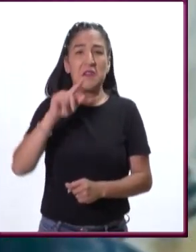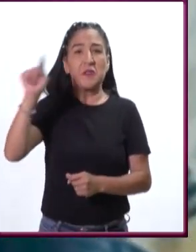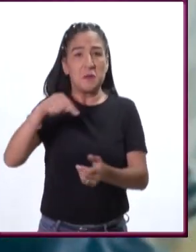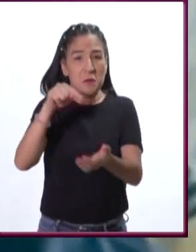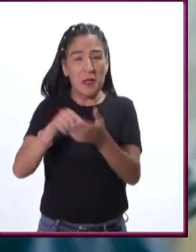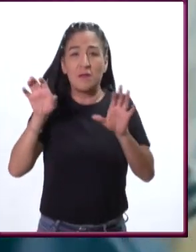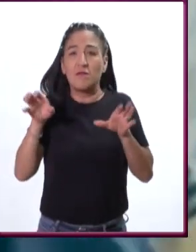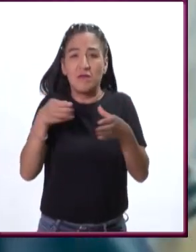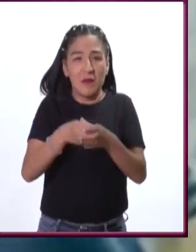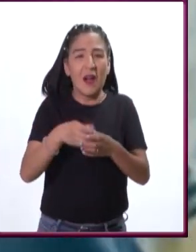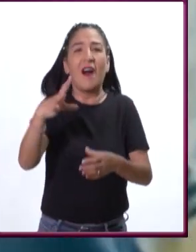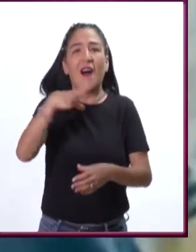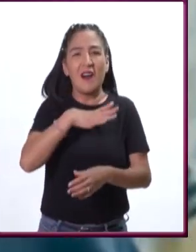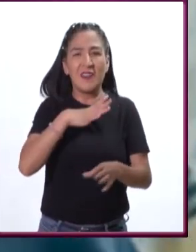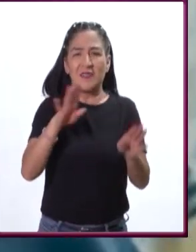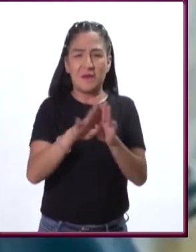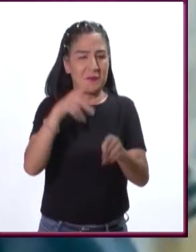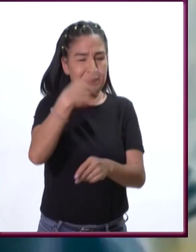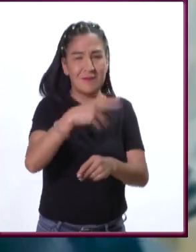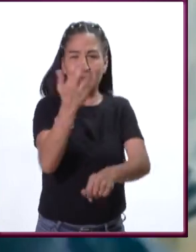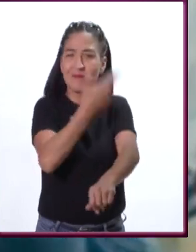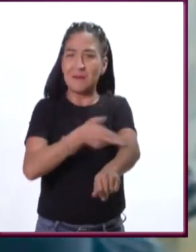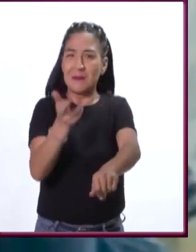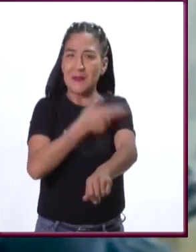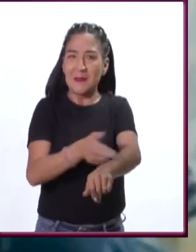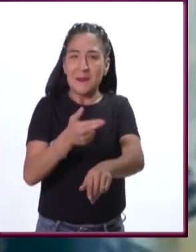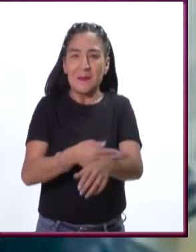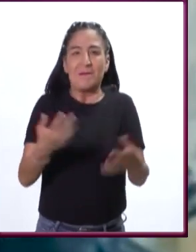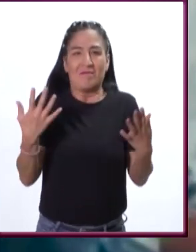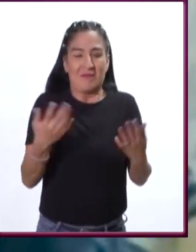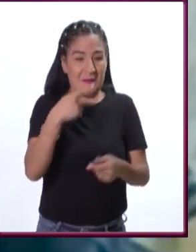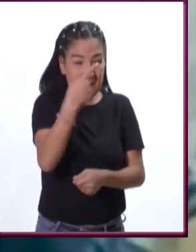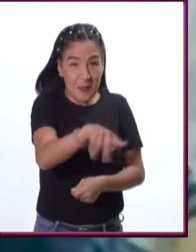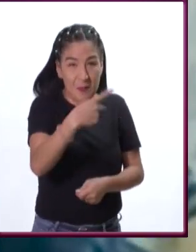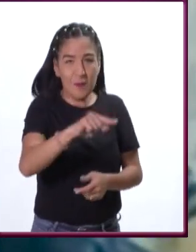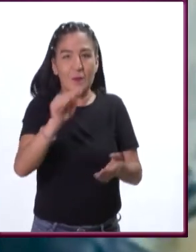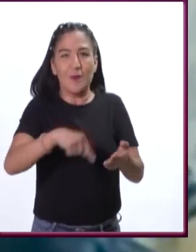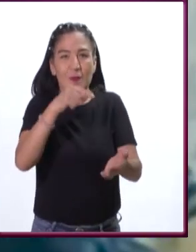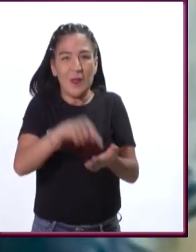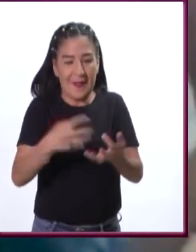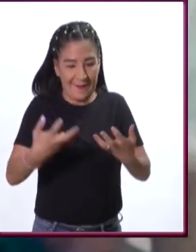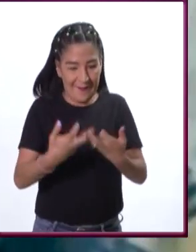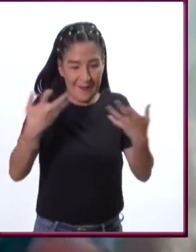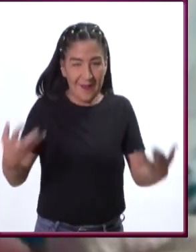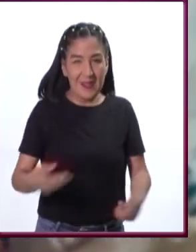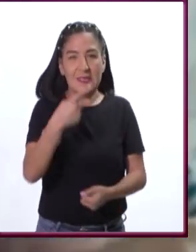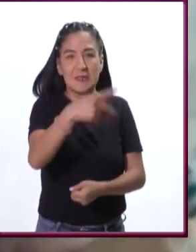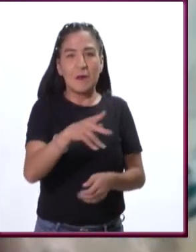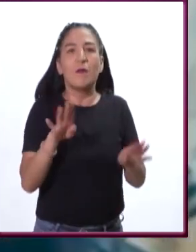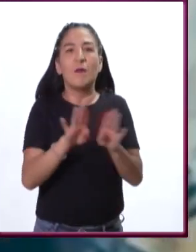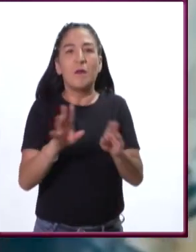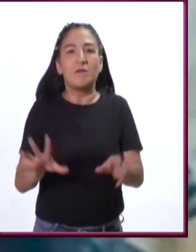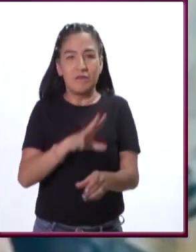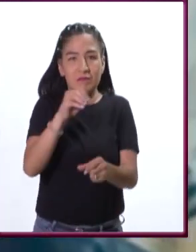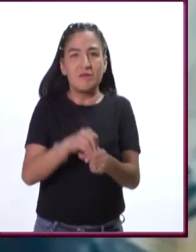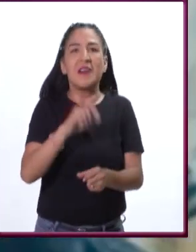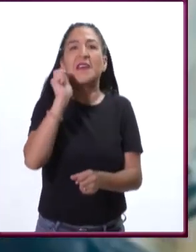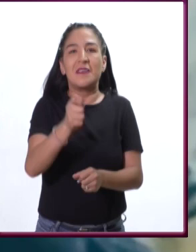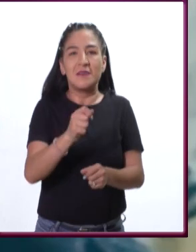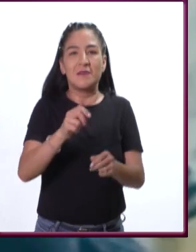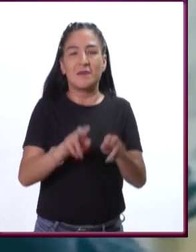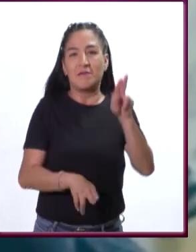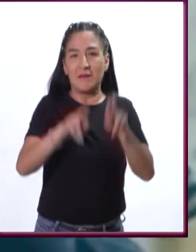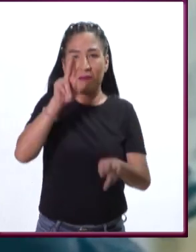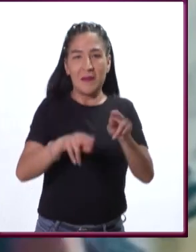tiene un sistema de autogestión de sus propias tierras, que incluyen inclusive la formación